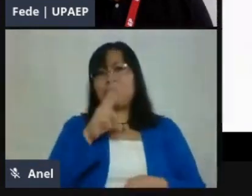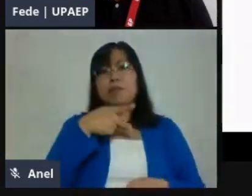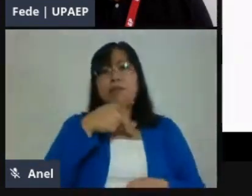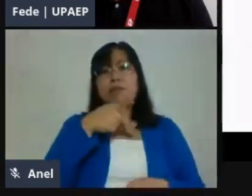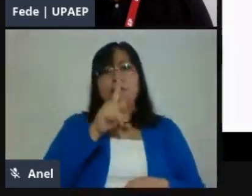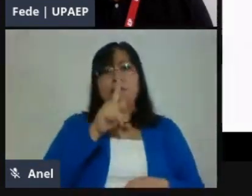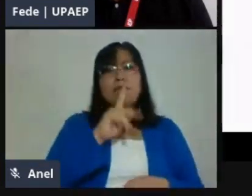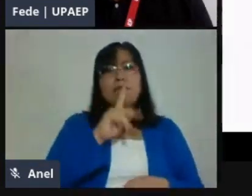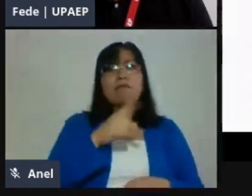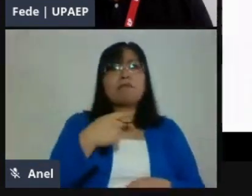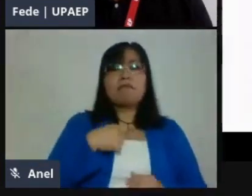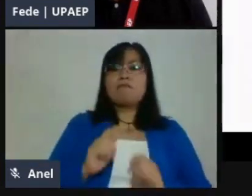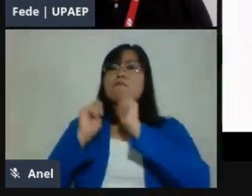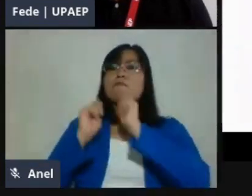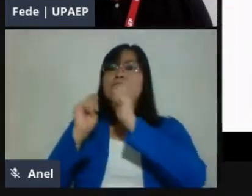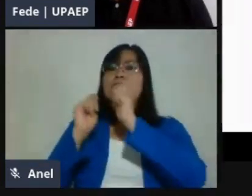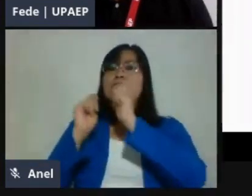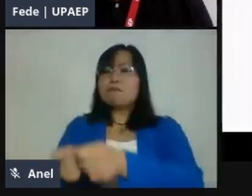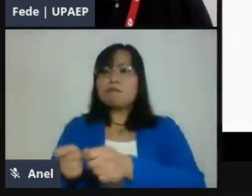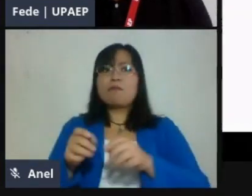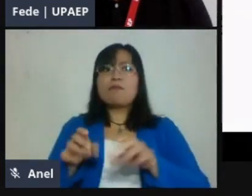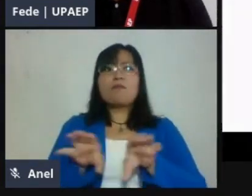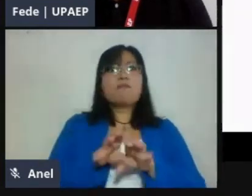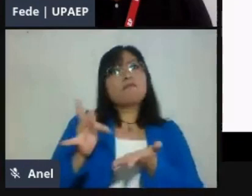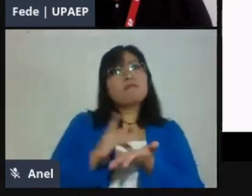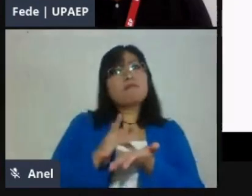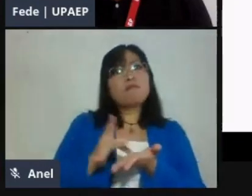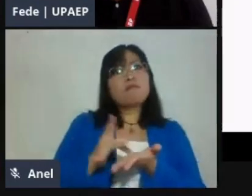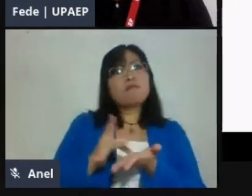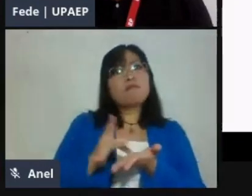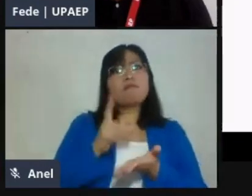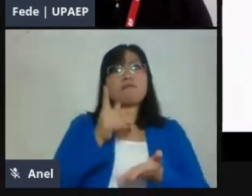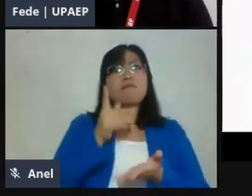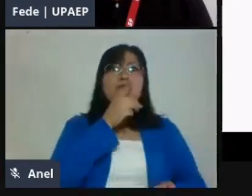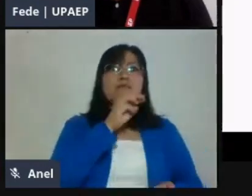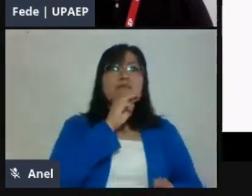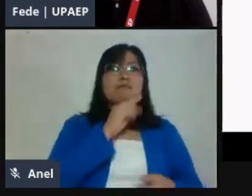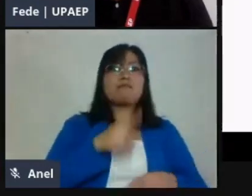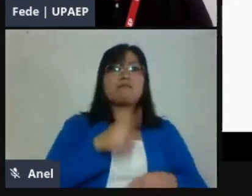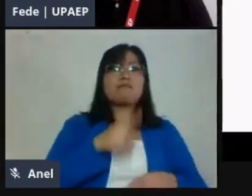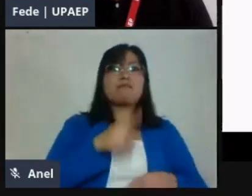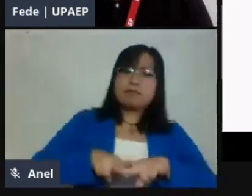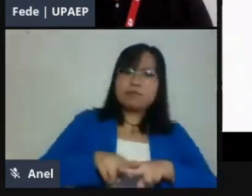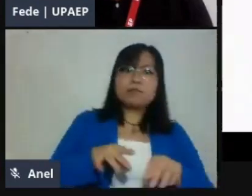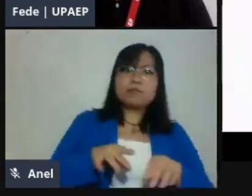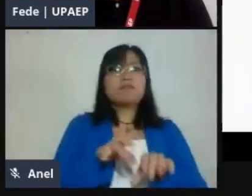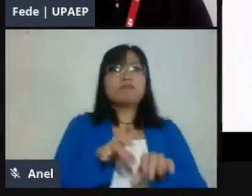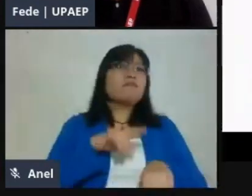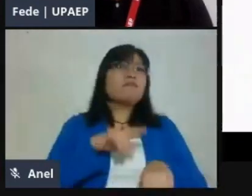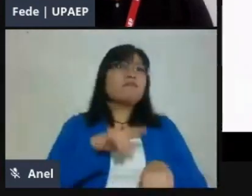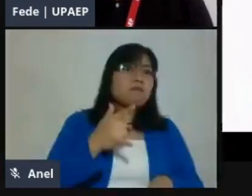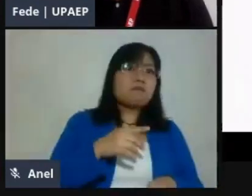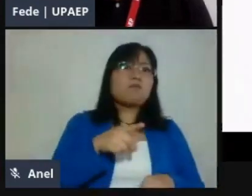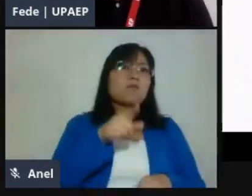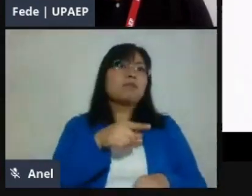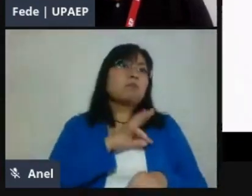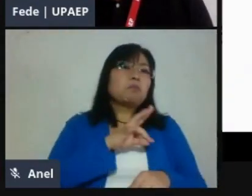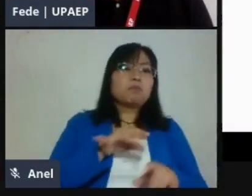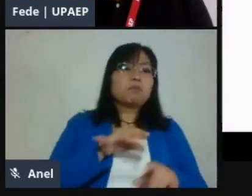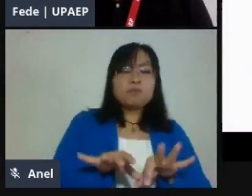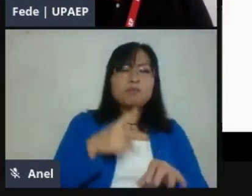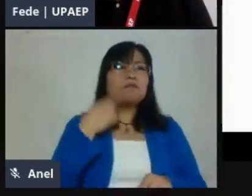sentarse a trabajar en el dispositivo. Muchos de ellos apenas están en el proceso de lectoescritura, entonces no